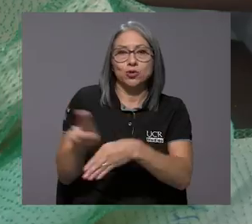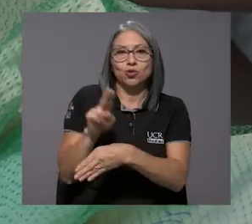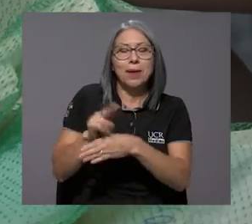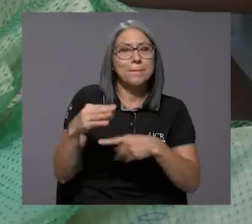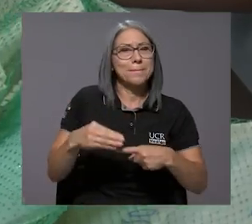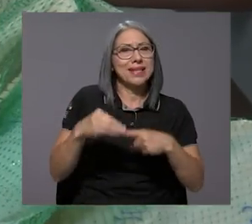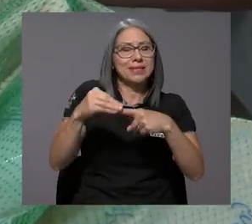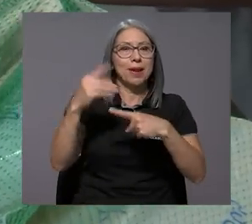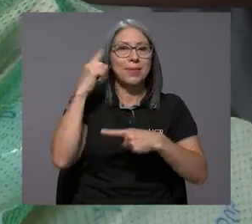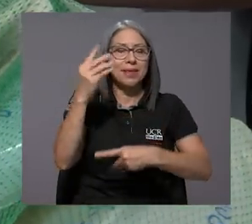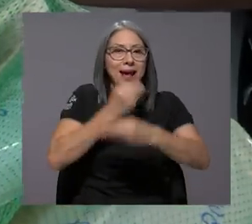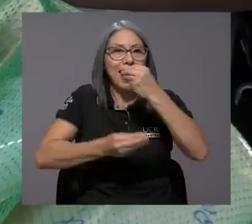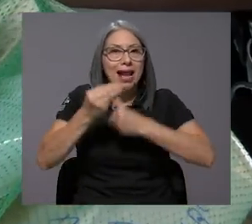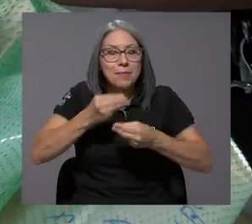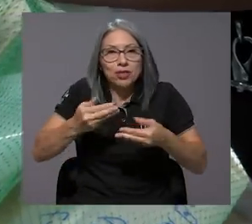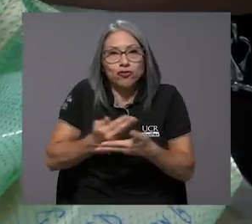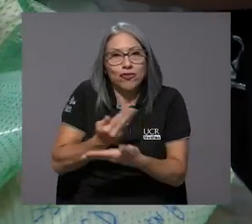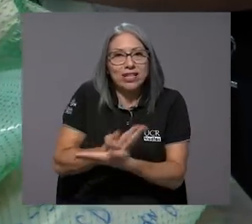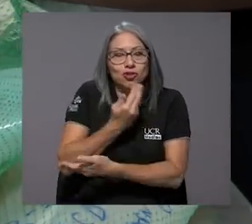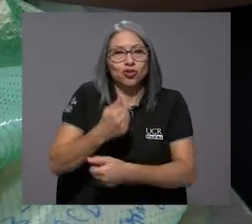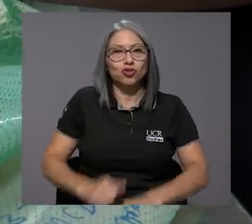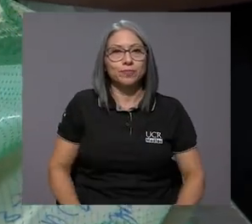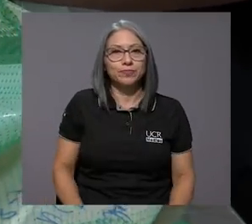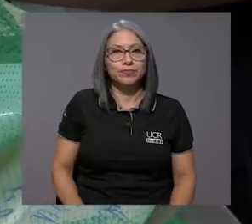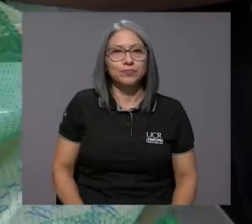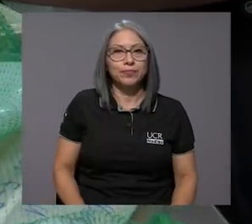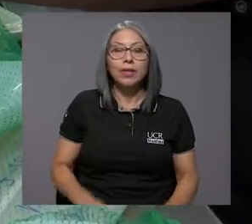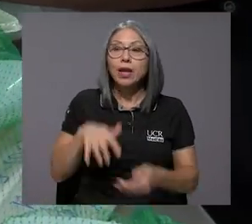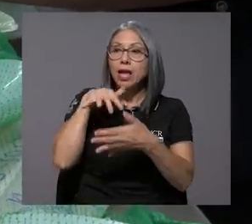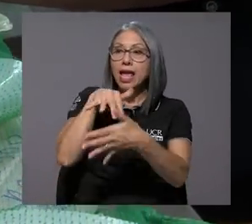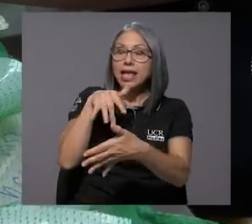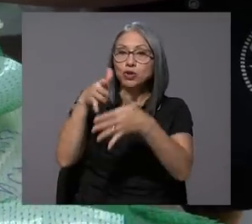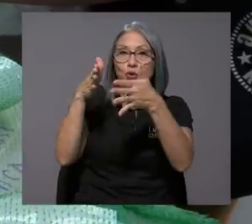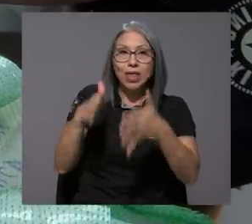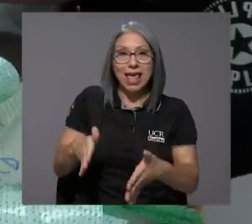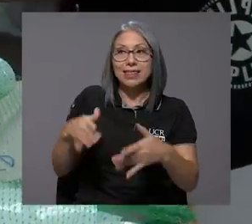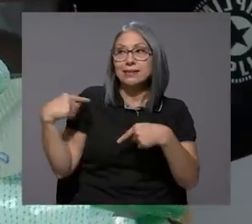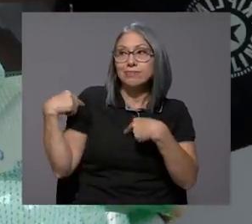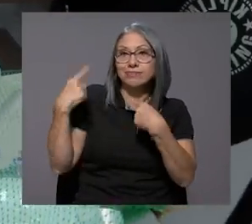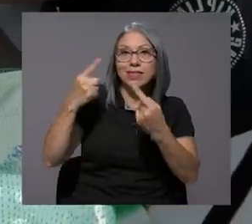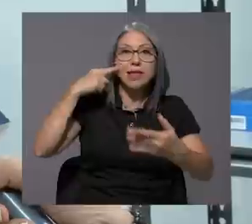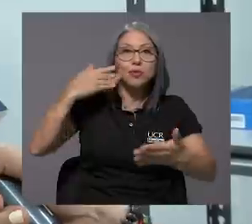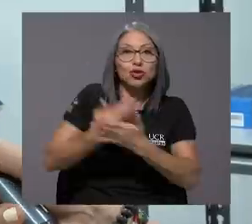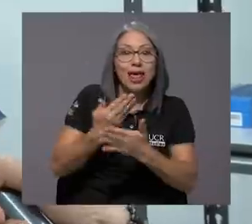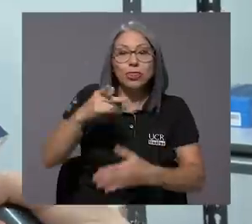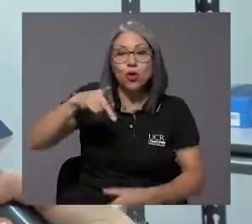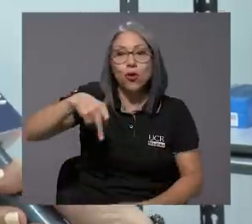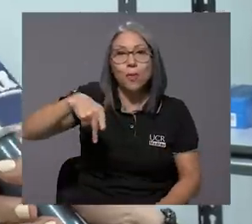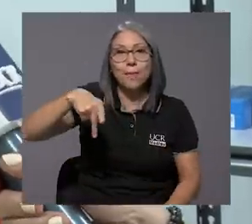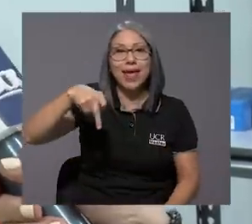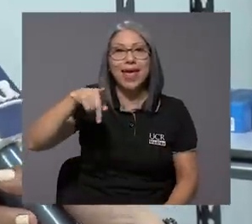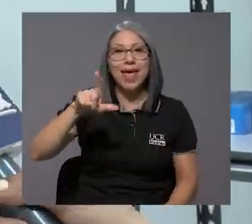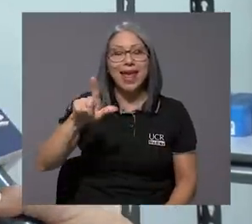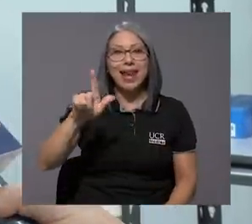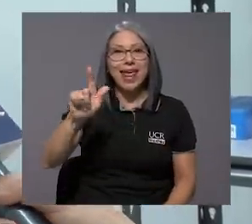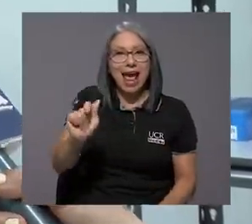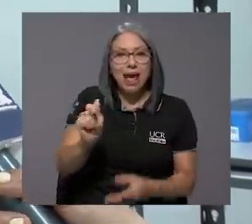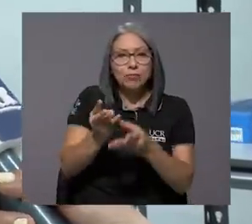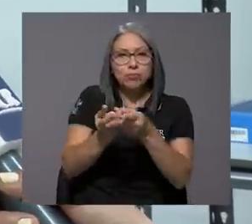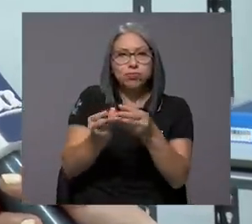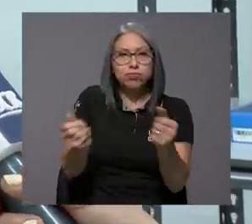principalmente para alimentos frescos. Los estudiantes que han estado demostrando la degradación del PLA,